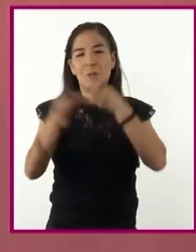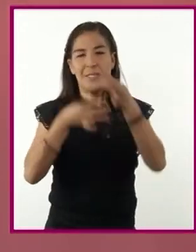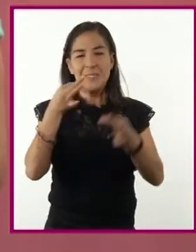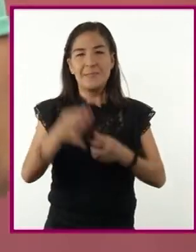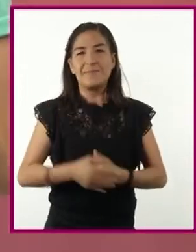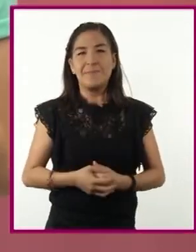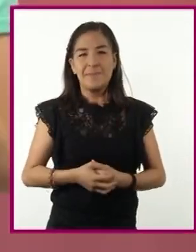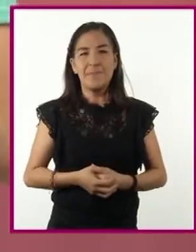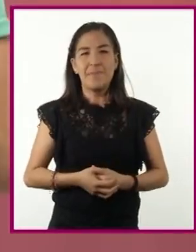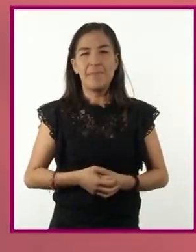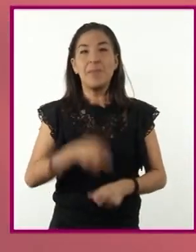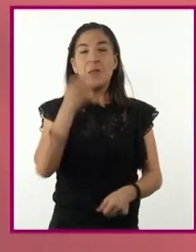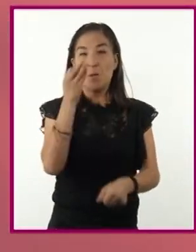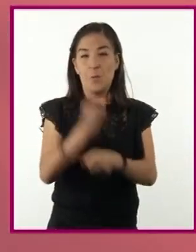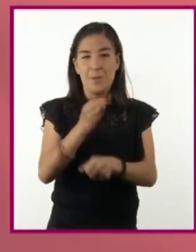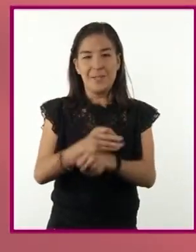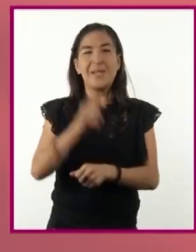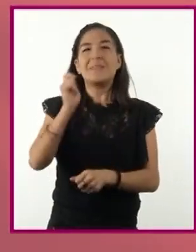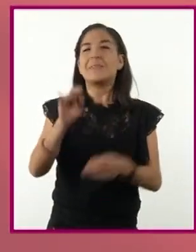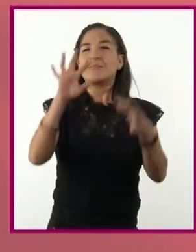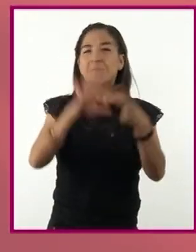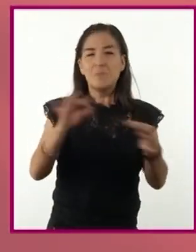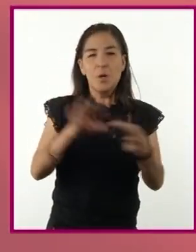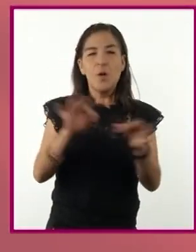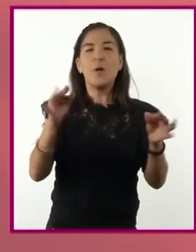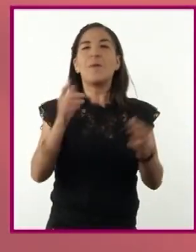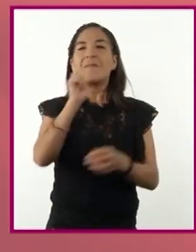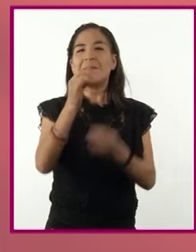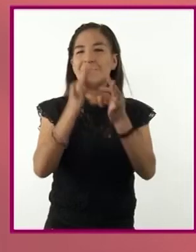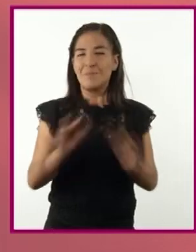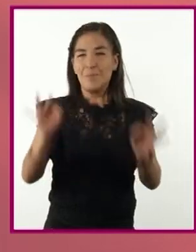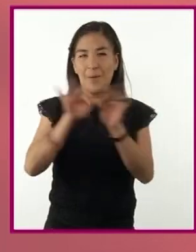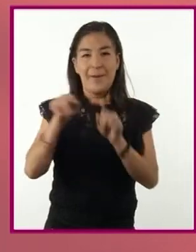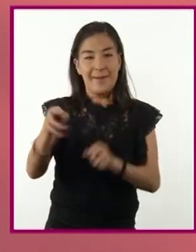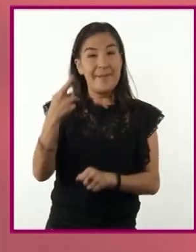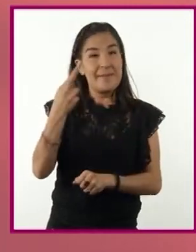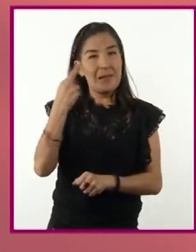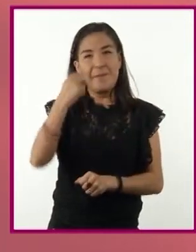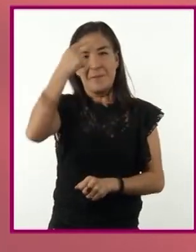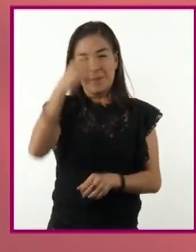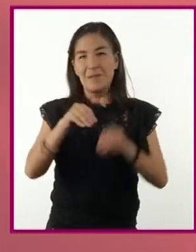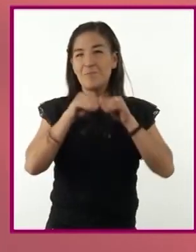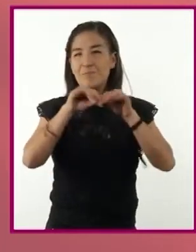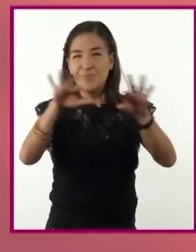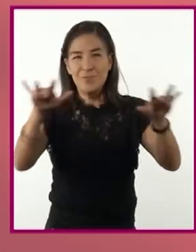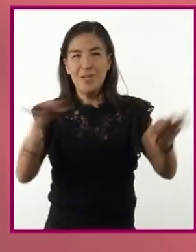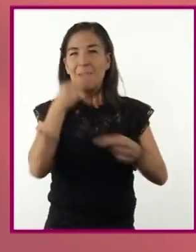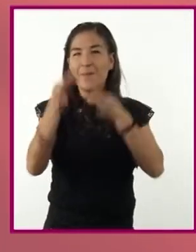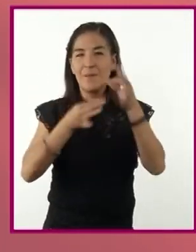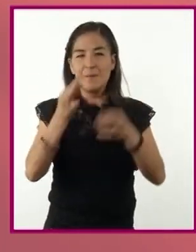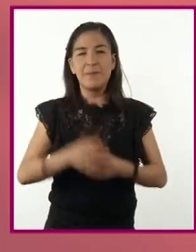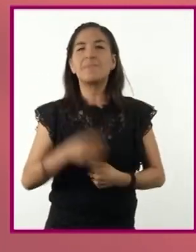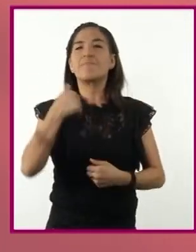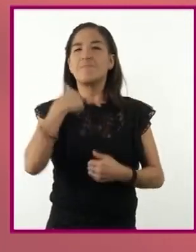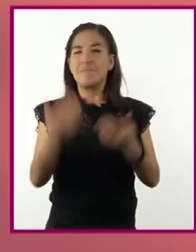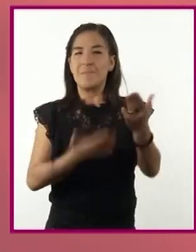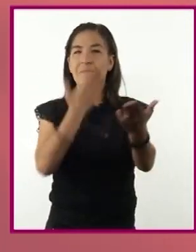Bien, después de haber hecho un recorrido por la importancia de la radio como medio de difusión, les propongo